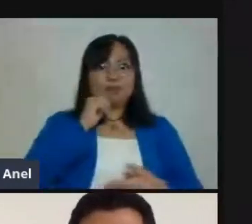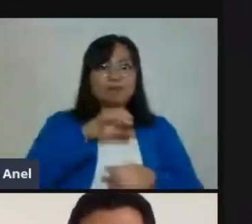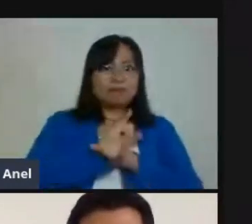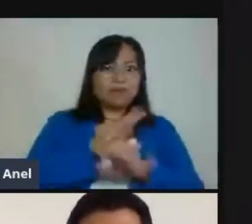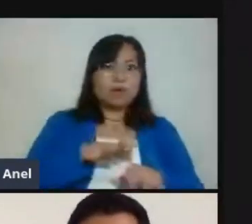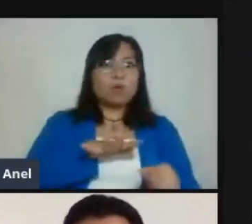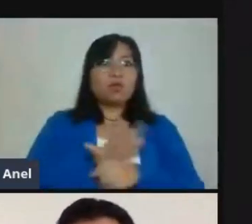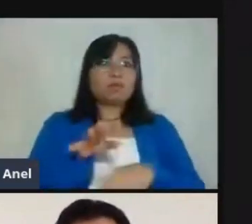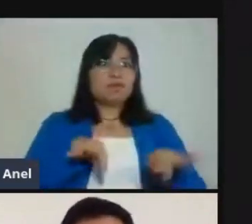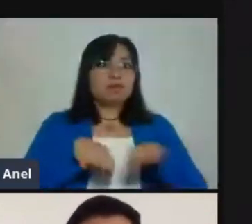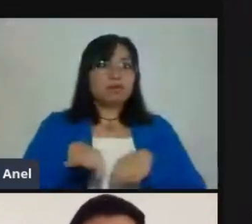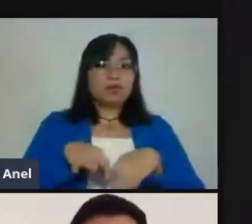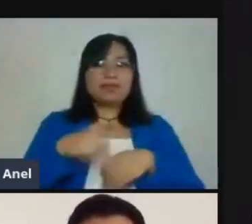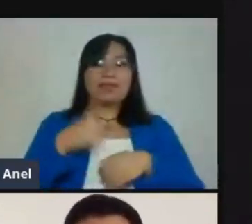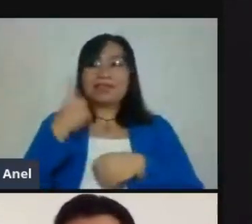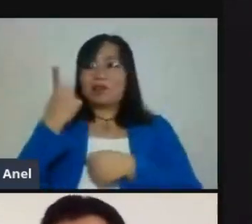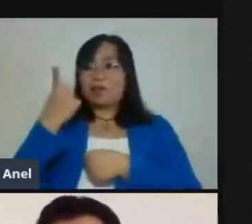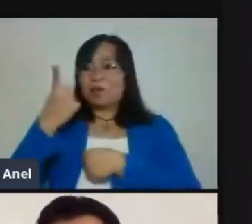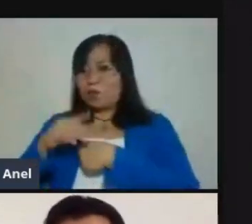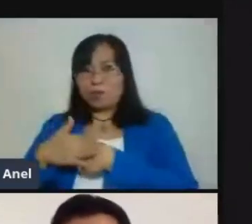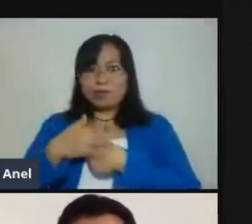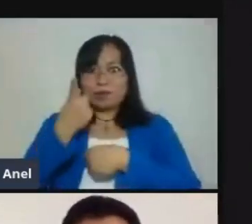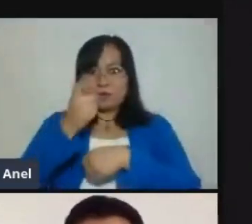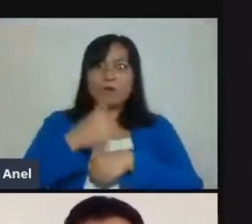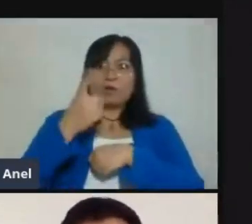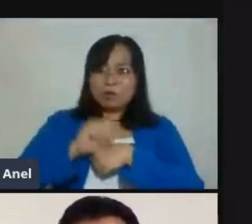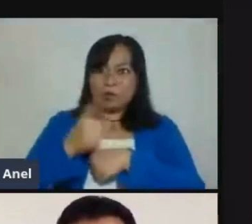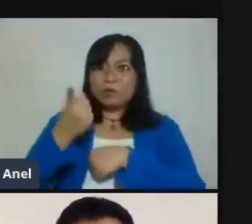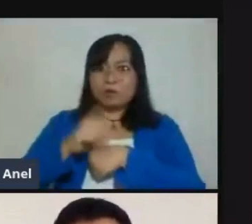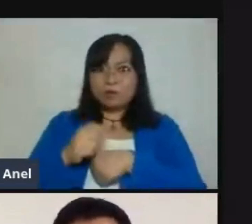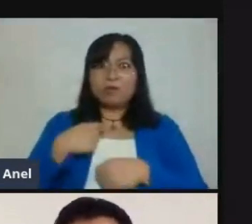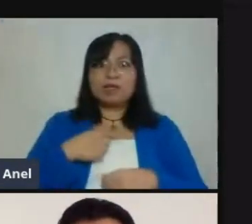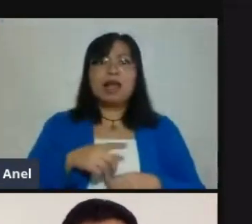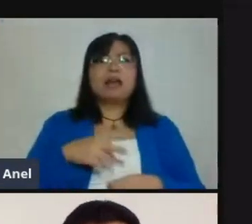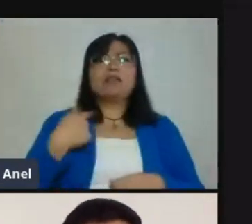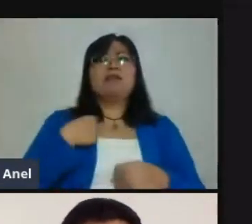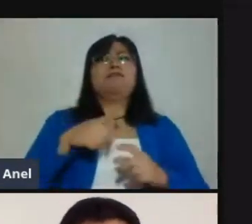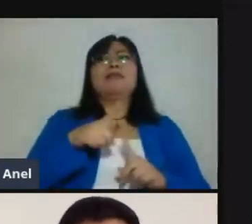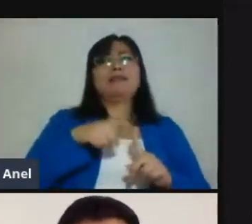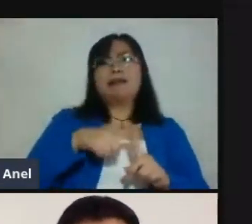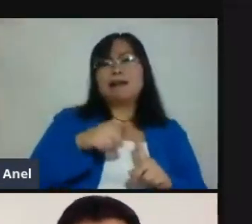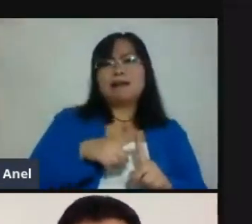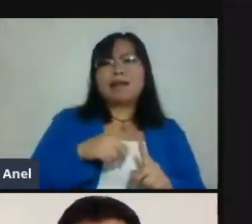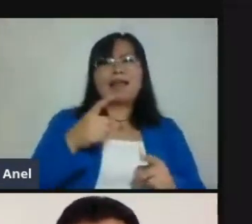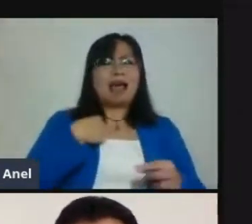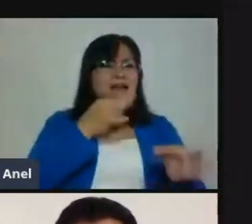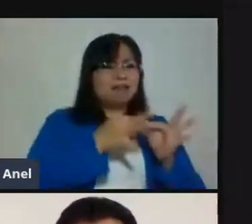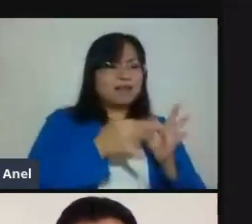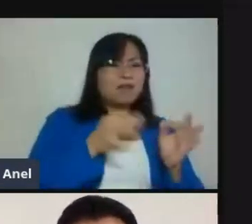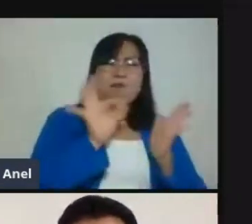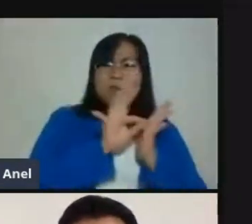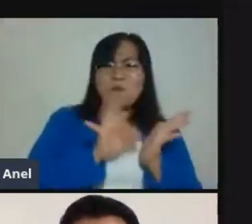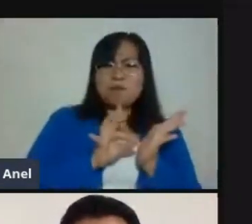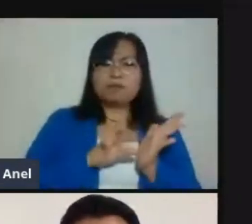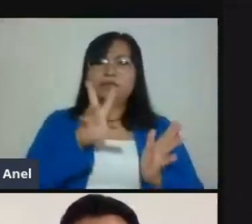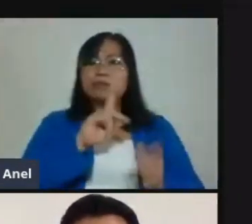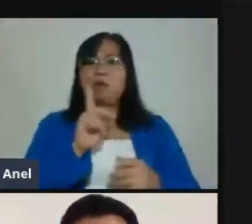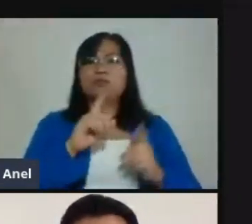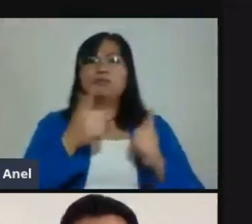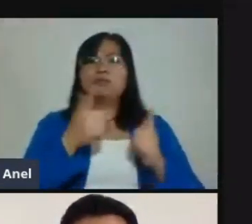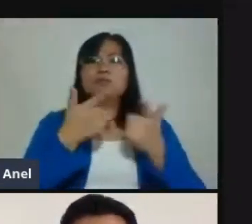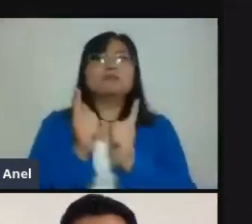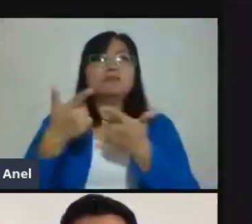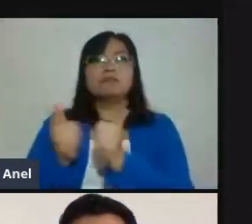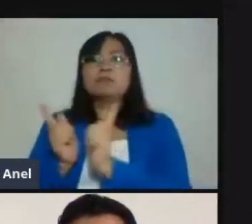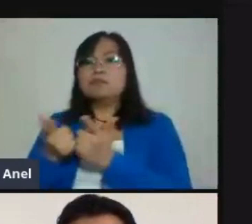la próxima semana. Aquí no es el detalle de la tarea, de cuánto vale, simplemente nosotros por grupo les